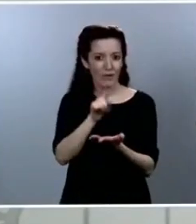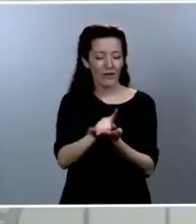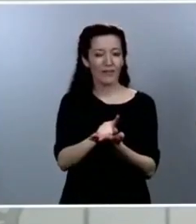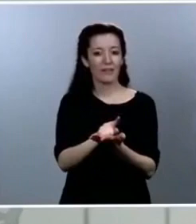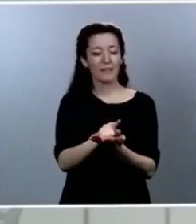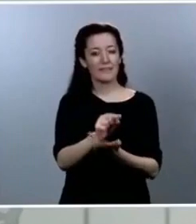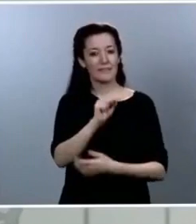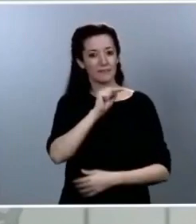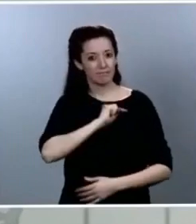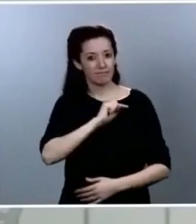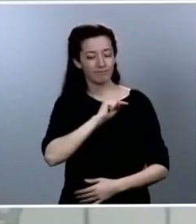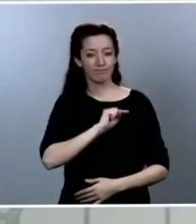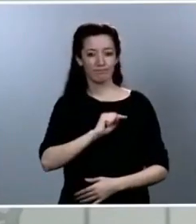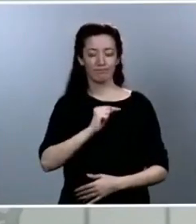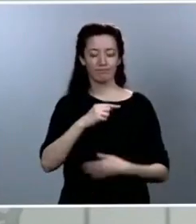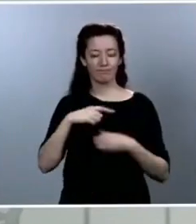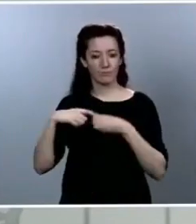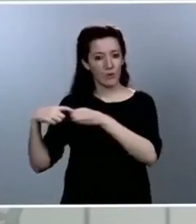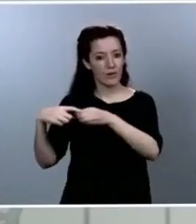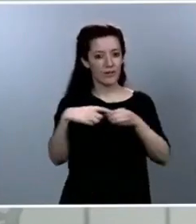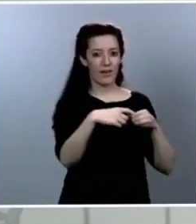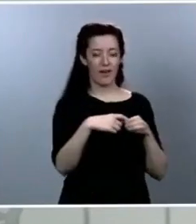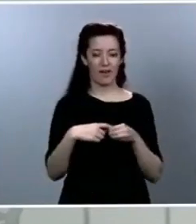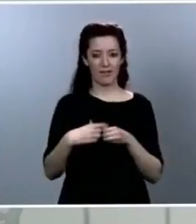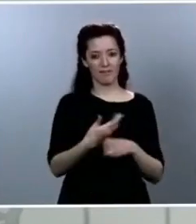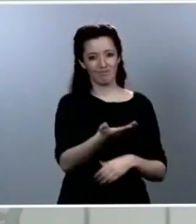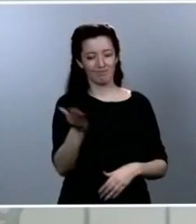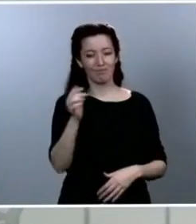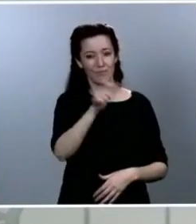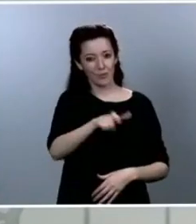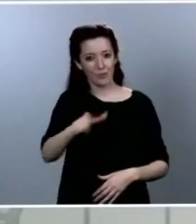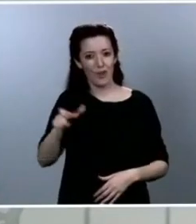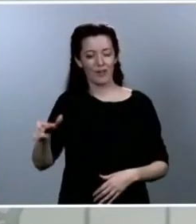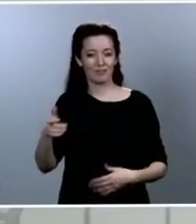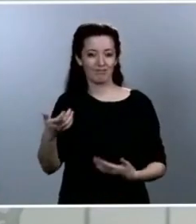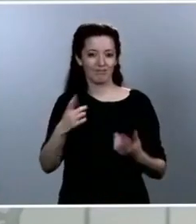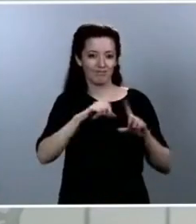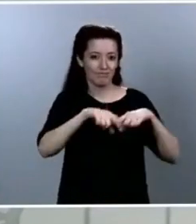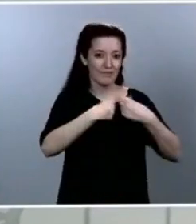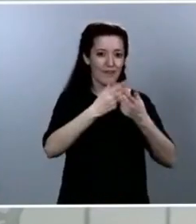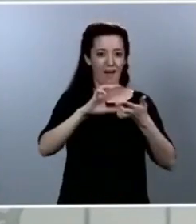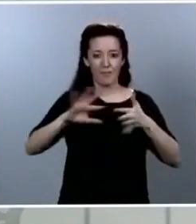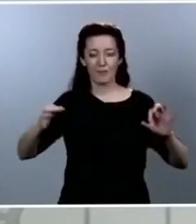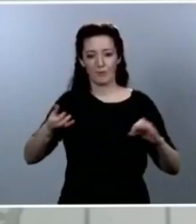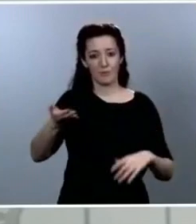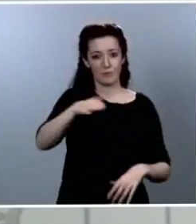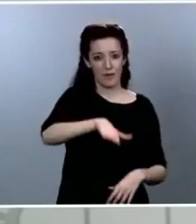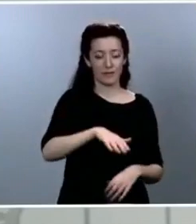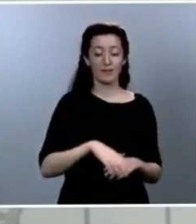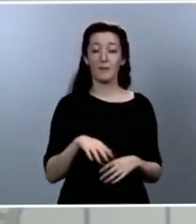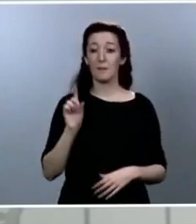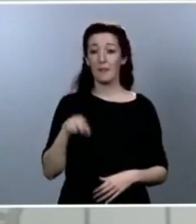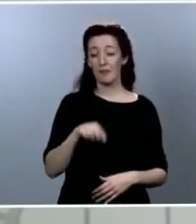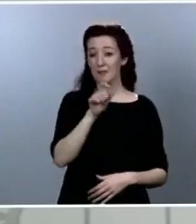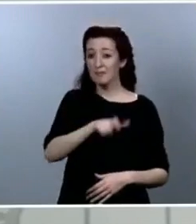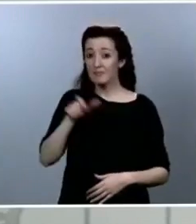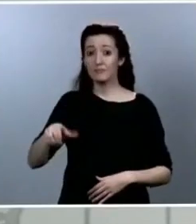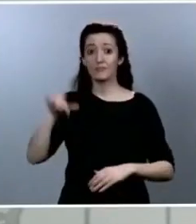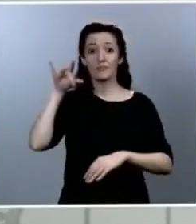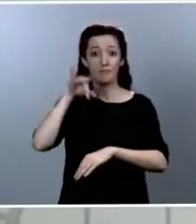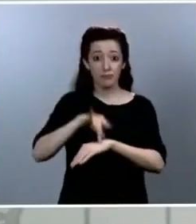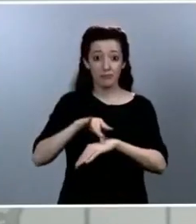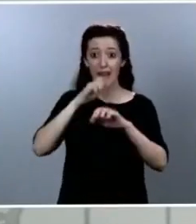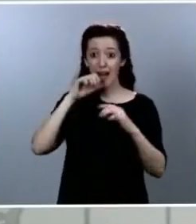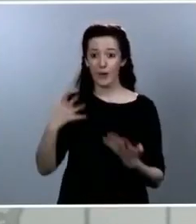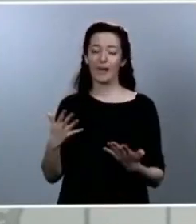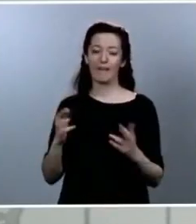los del conjunto de la sociedad española quienes han perdido a un ser querido. Nuestro deseo de pronta recuperación también a quienes sufren la enfermedad y mi gratitud a